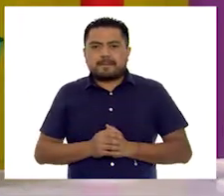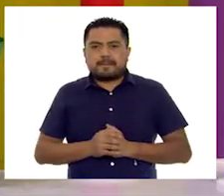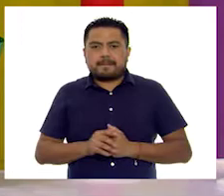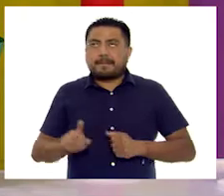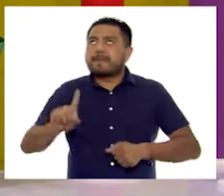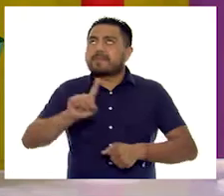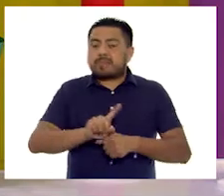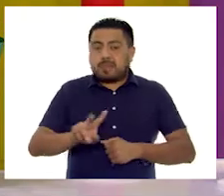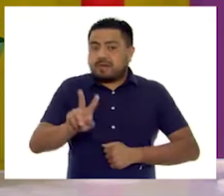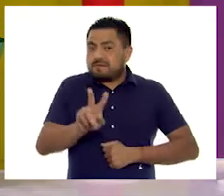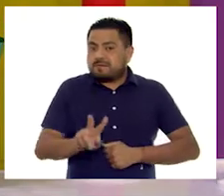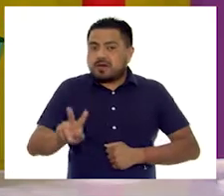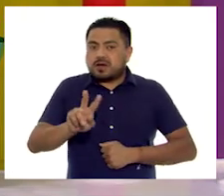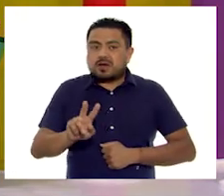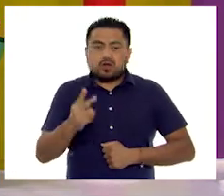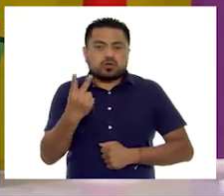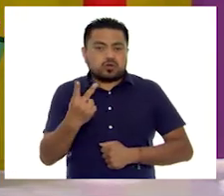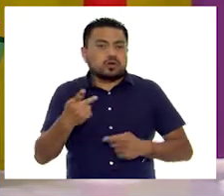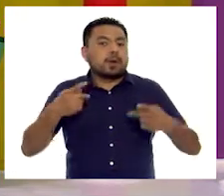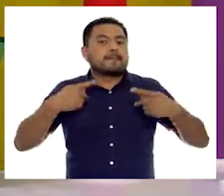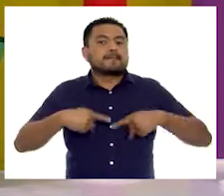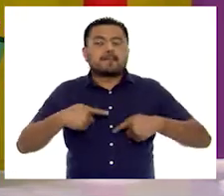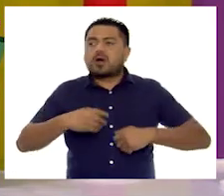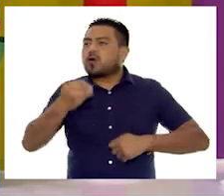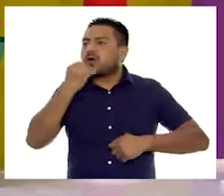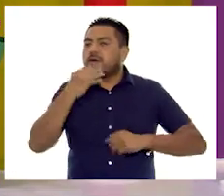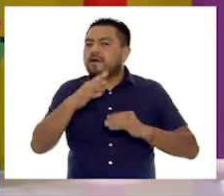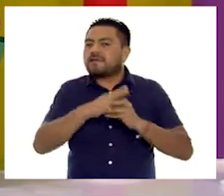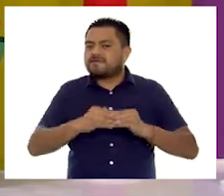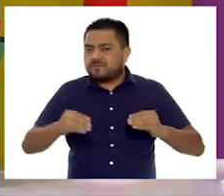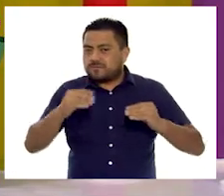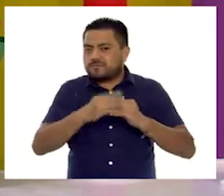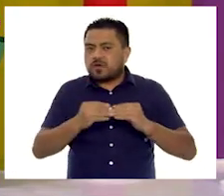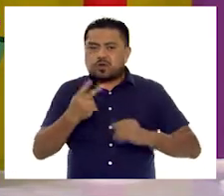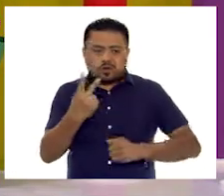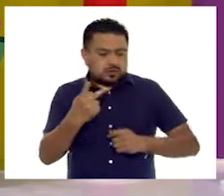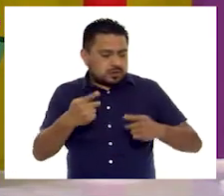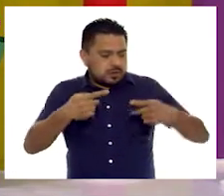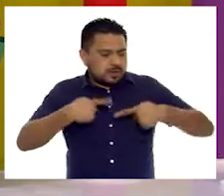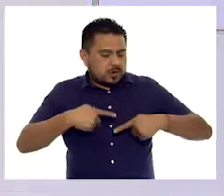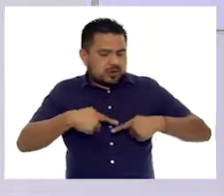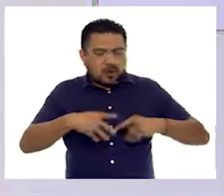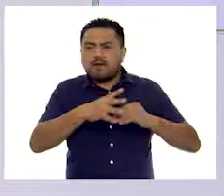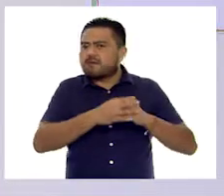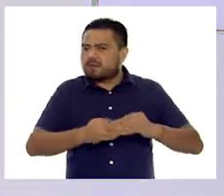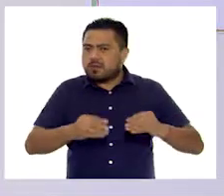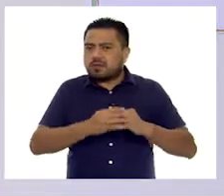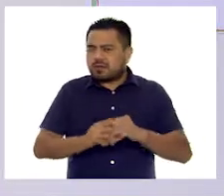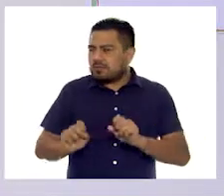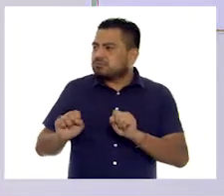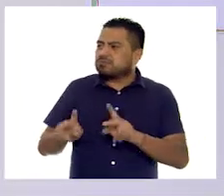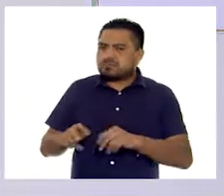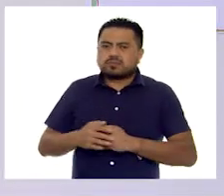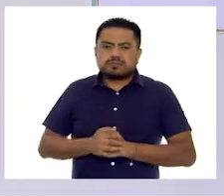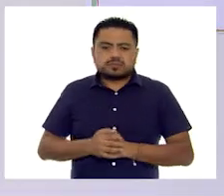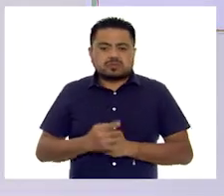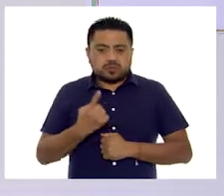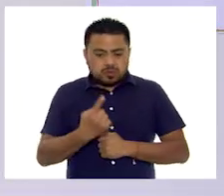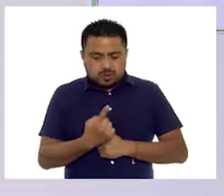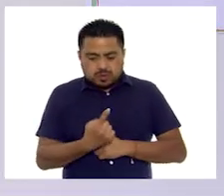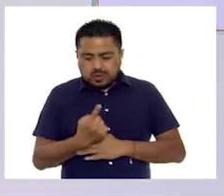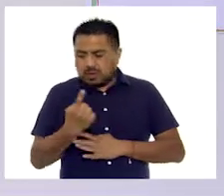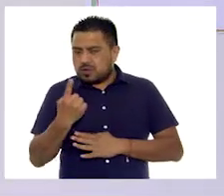El viernes, dos personas comían fruta. Viernes, dos personas. Ajá. Una,